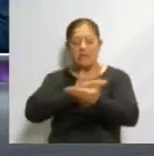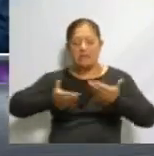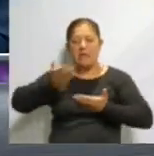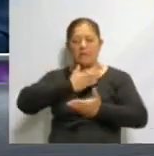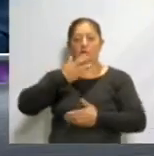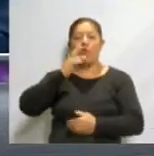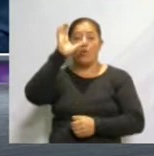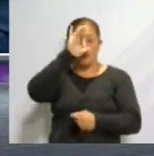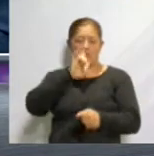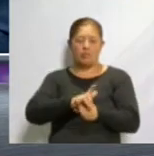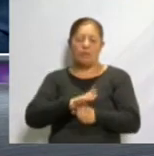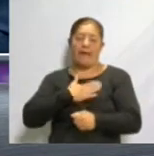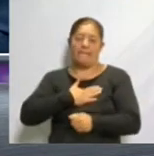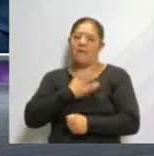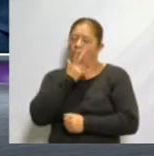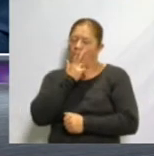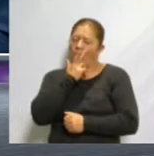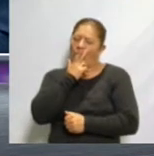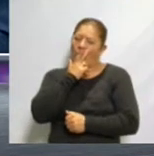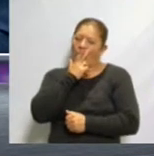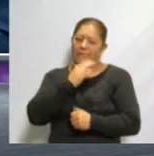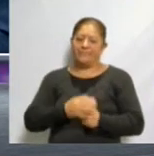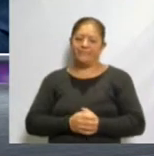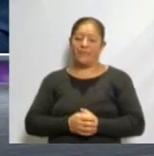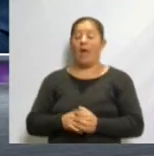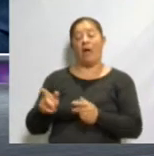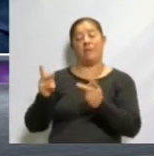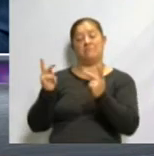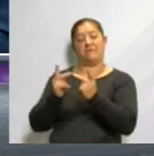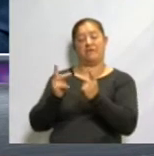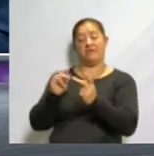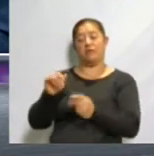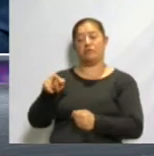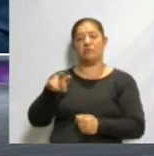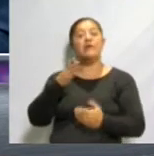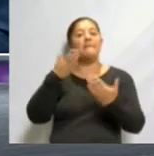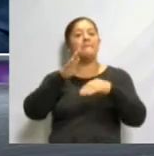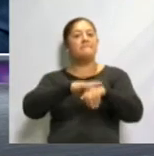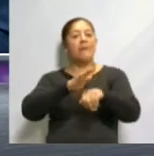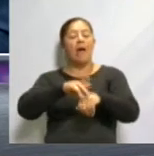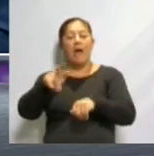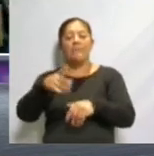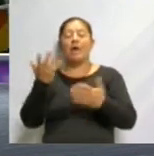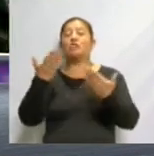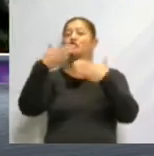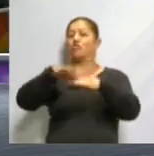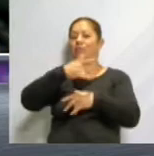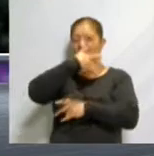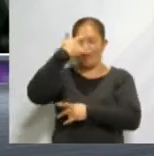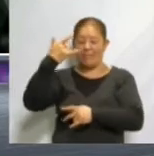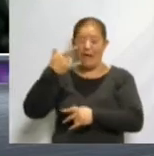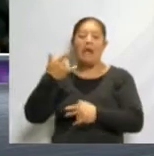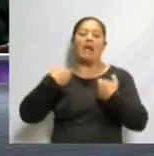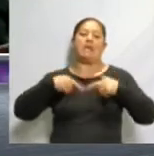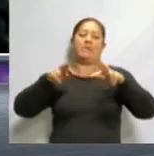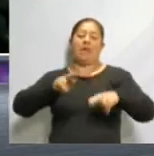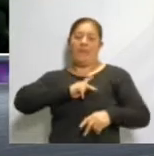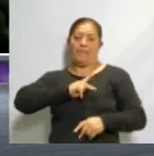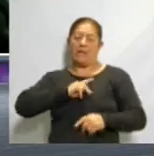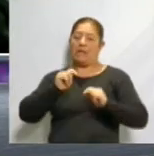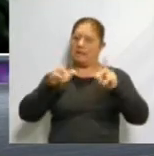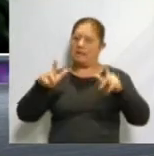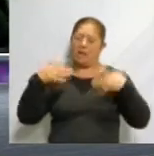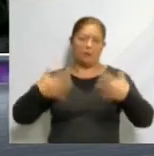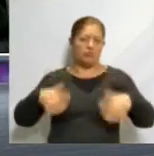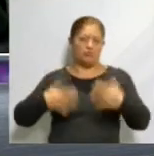enriquece. Perfecto. Y sobre todo, que hablando del carnaval, es una tradición que nos representa mucho aquí en Tlaxcala y muy bonita,